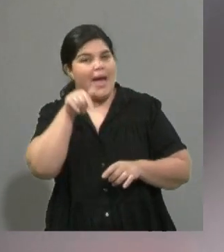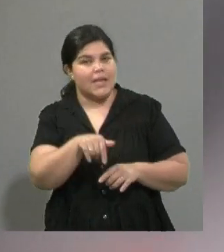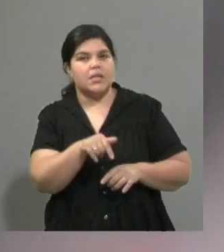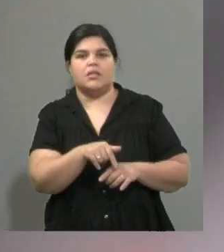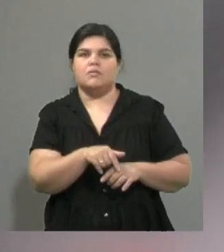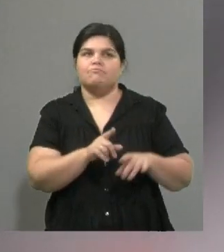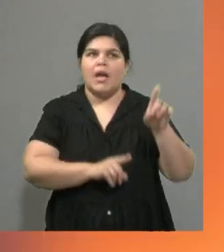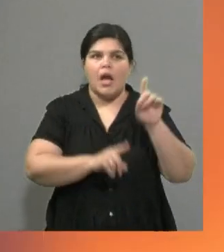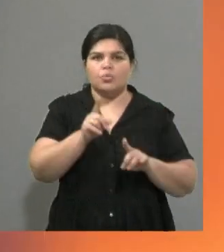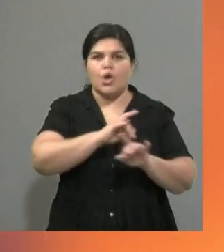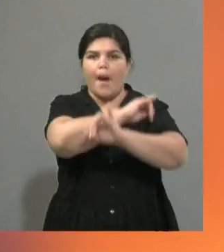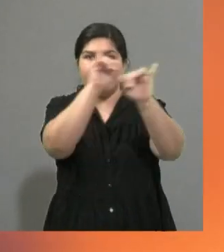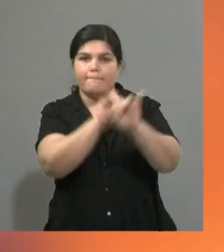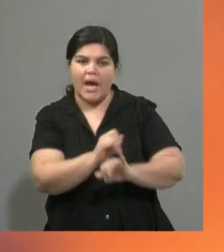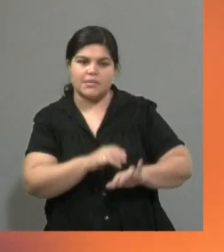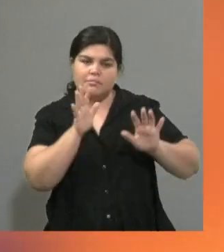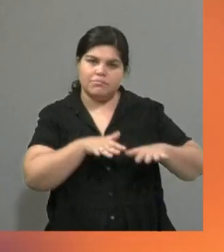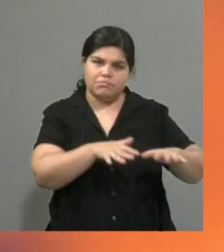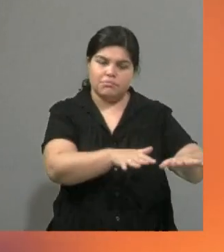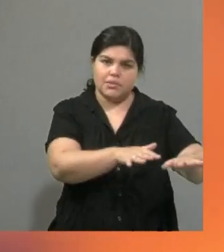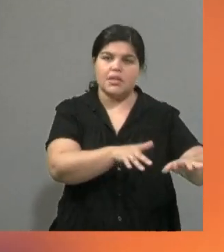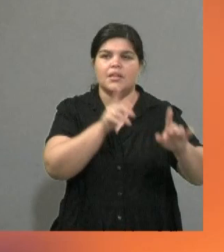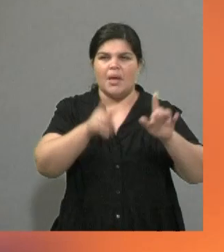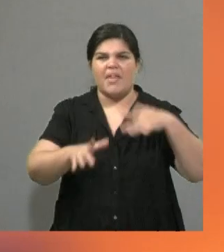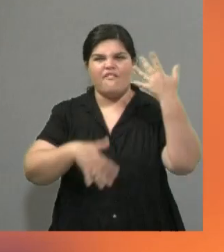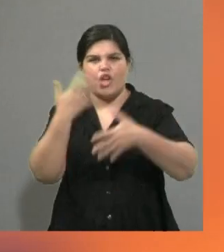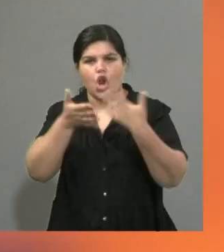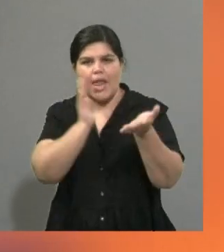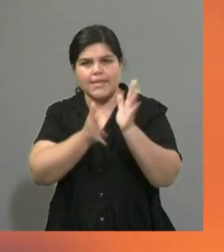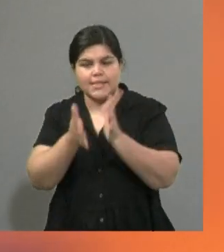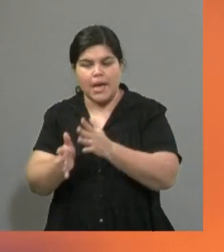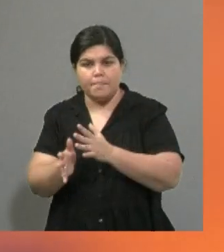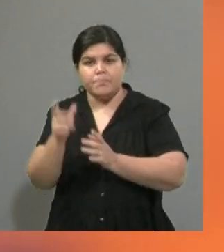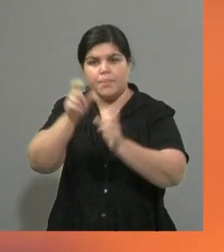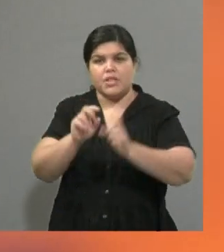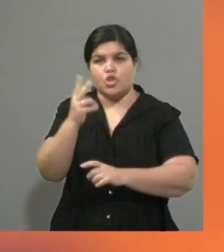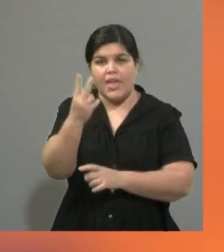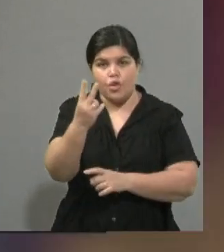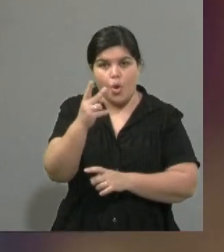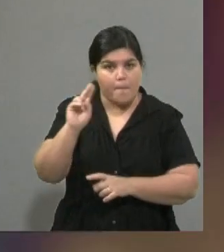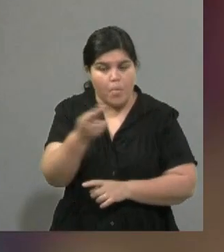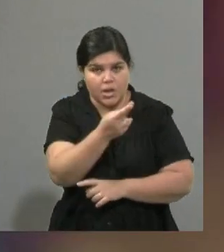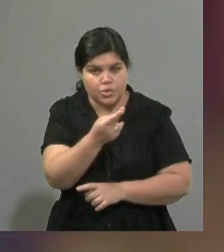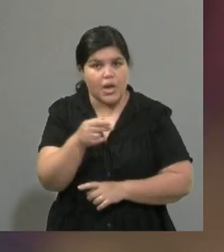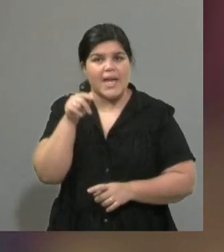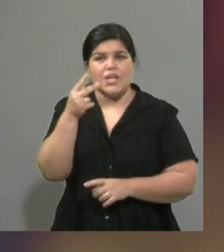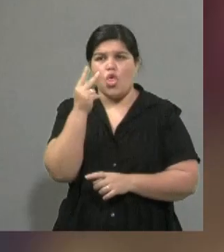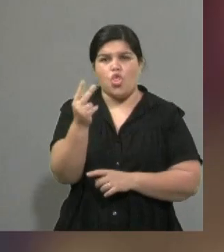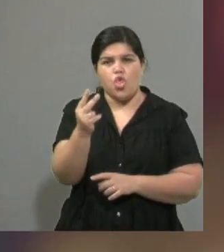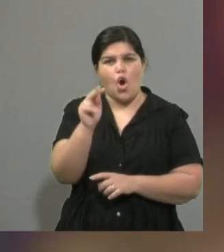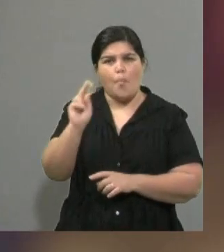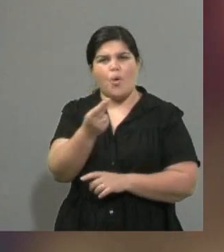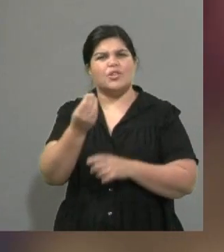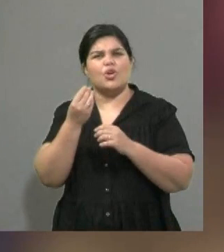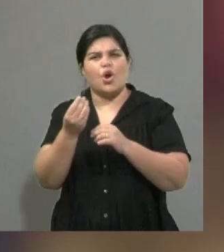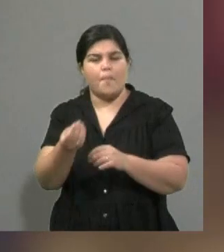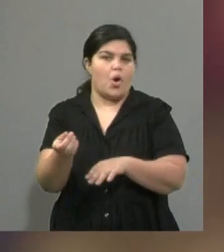violentos en donde, bueno, dos personas fallecieron, las dos personas que fallecieron hay que destacar que no fueron producto de algún tipo de represión como